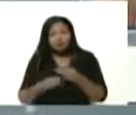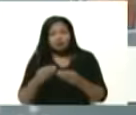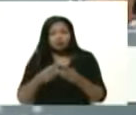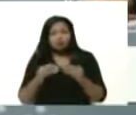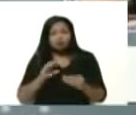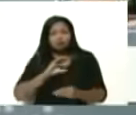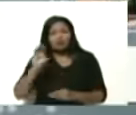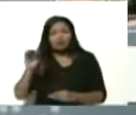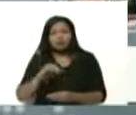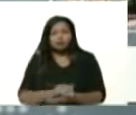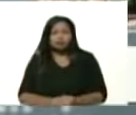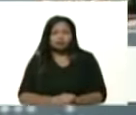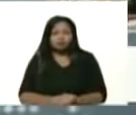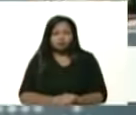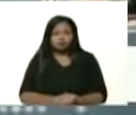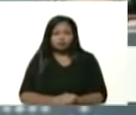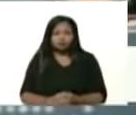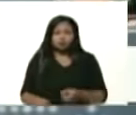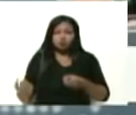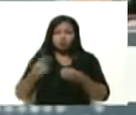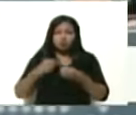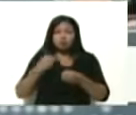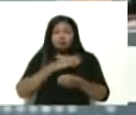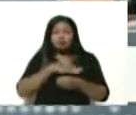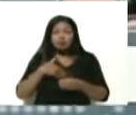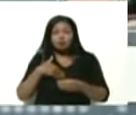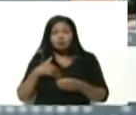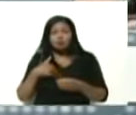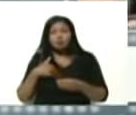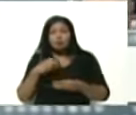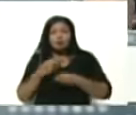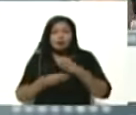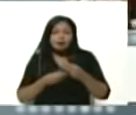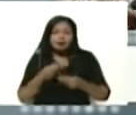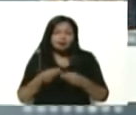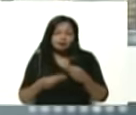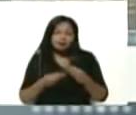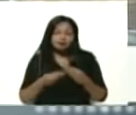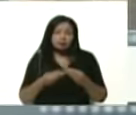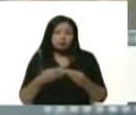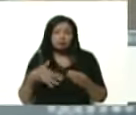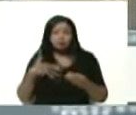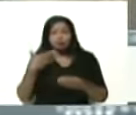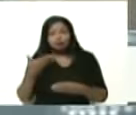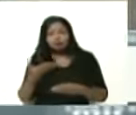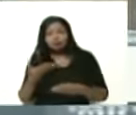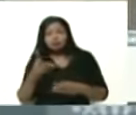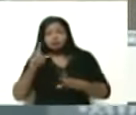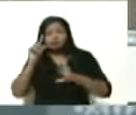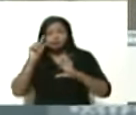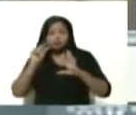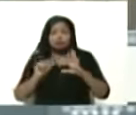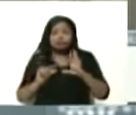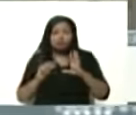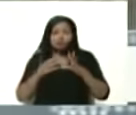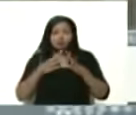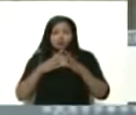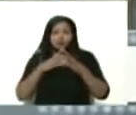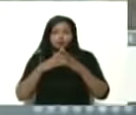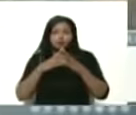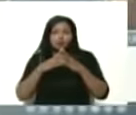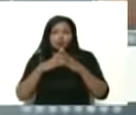país adicionalmente queremos también desarrollar todo lo que son las posibles disminuciones o exoneraciones